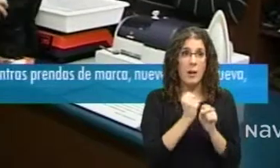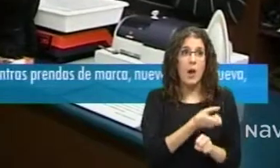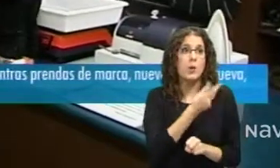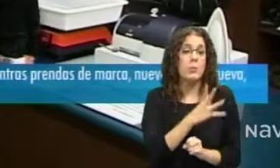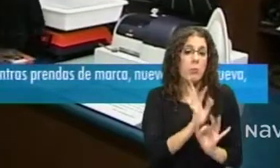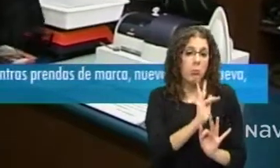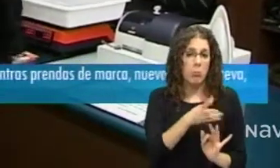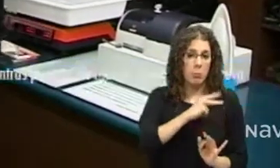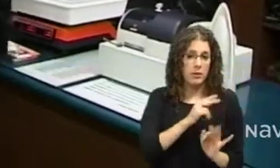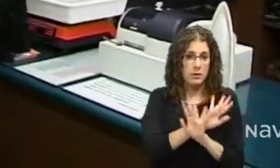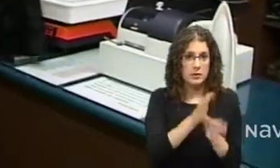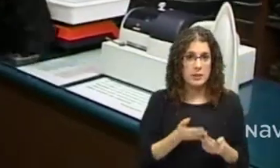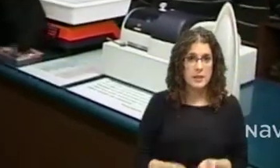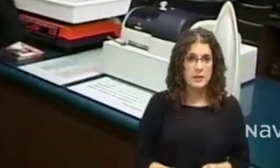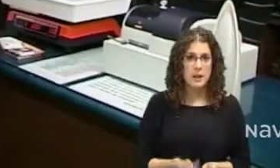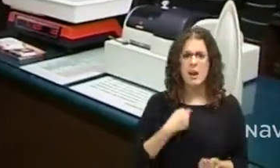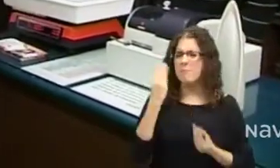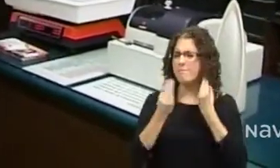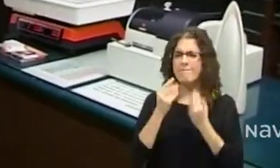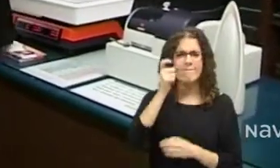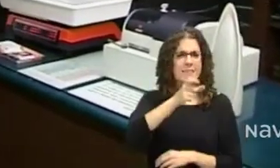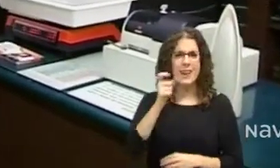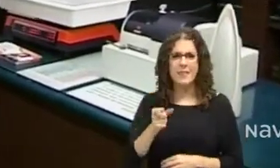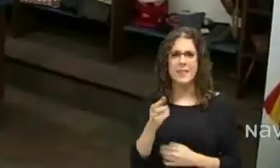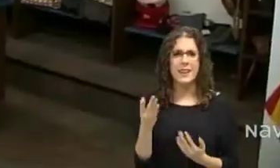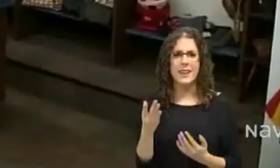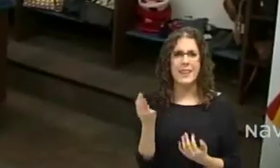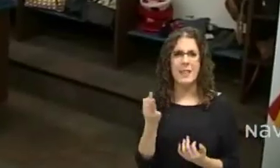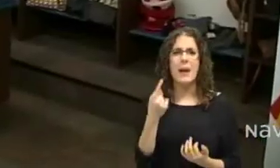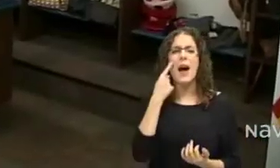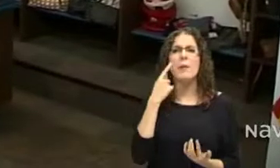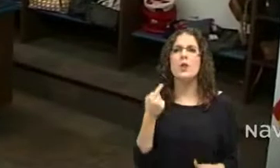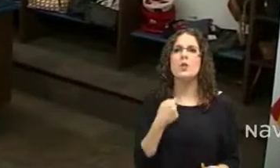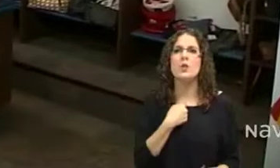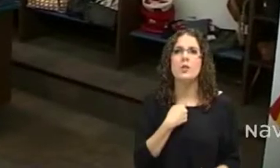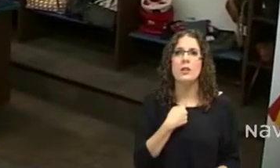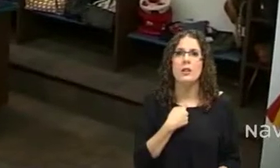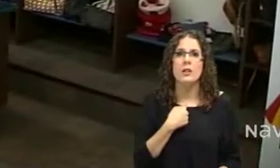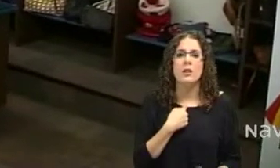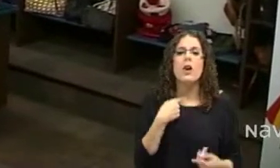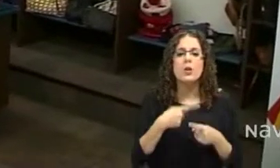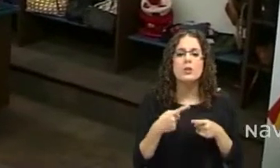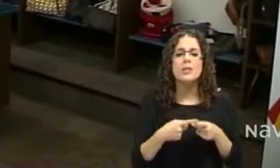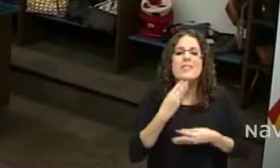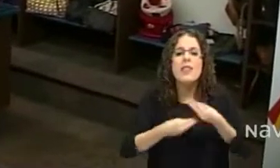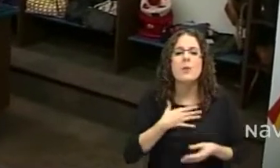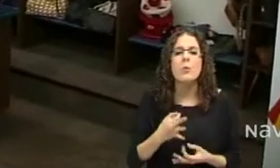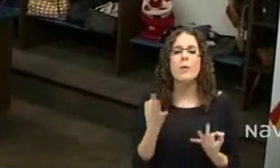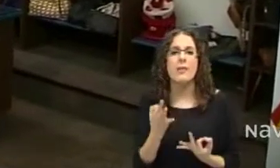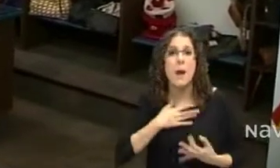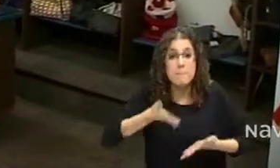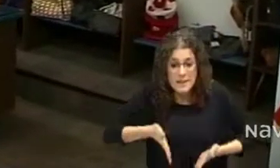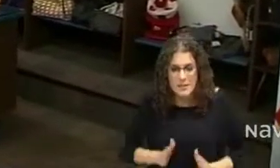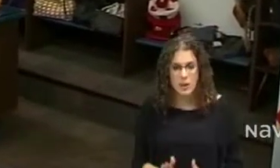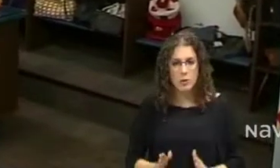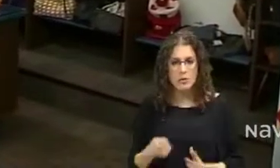yo creo que la gente lo que se tiene que pensar un poco es decir, ¿qué voy a aportar yo el día de mañana a mis hijos en este